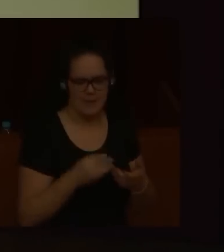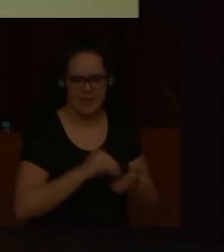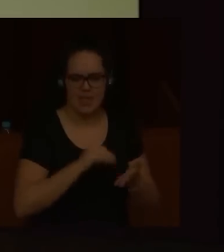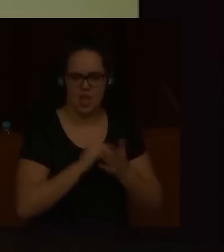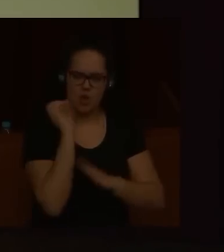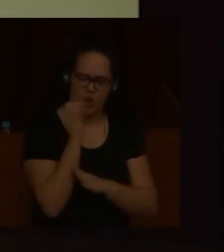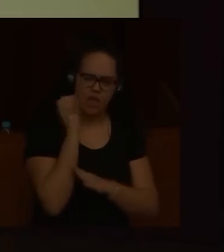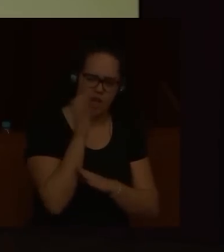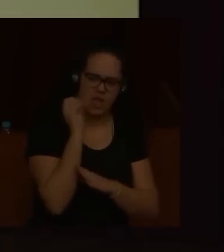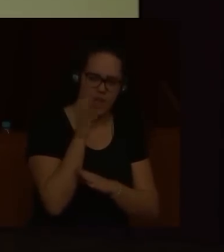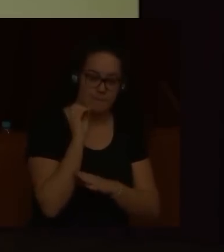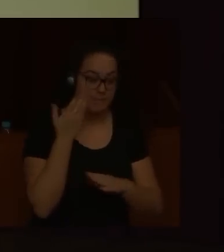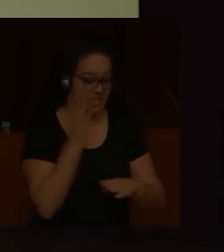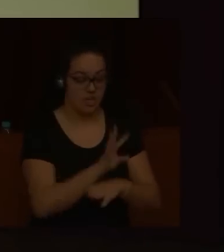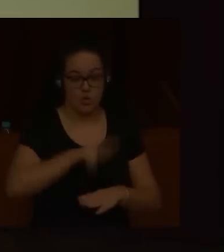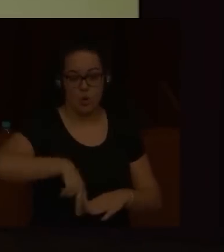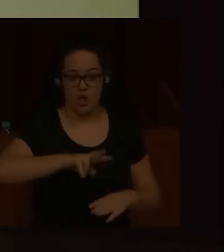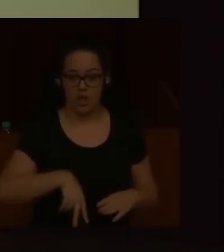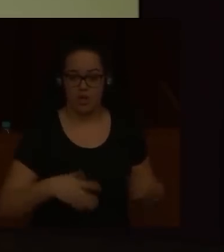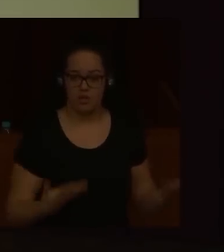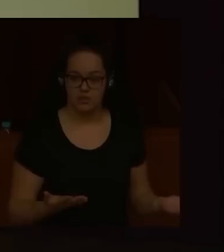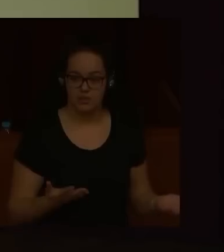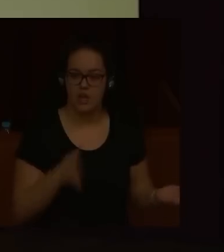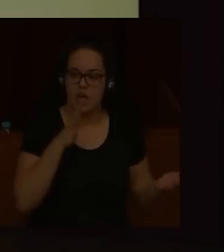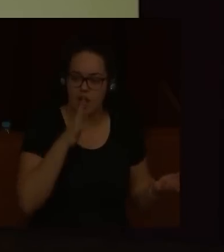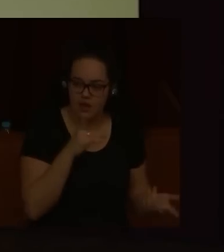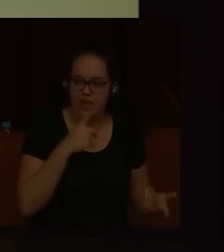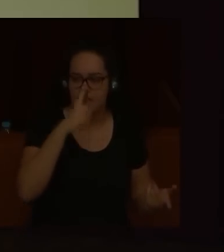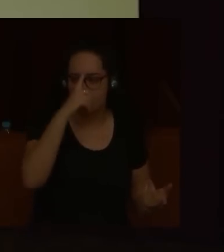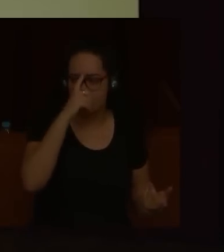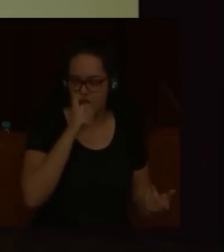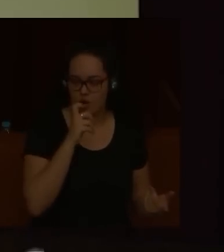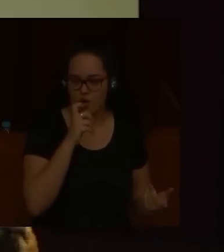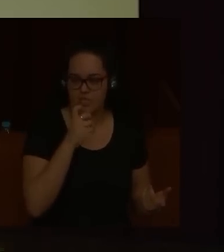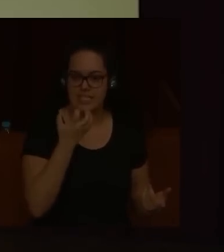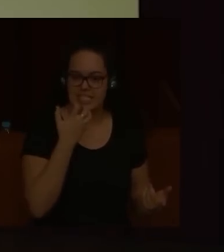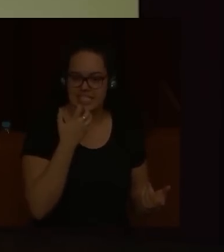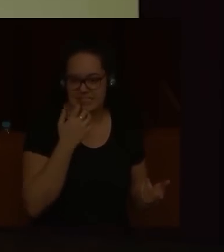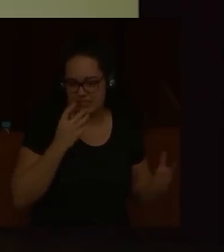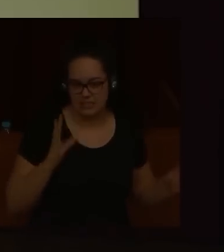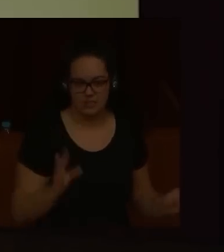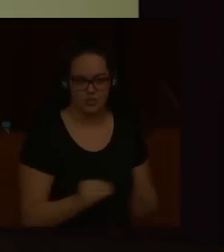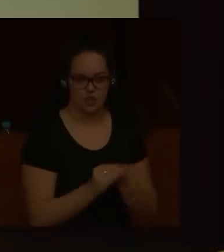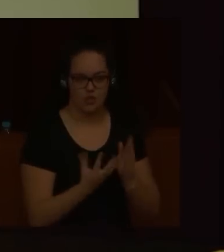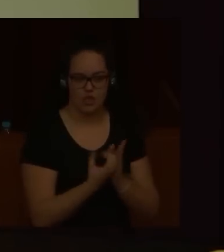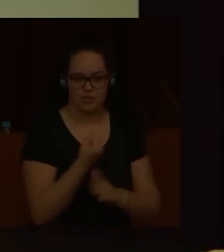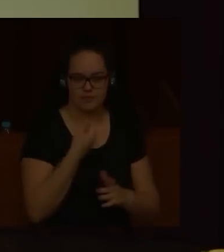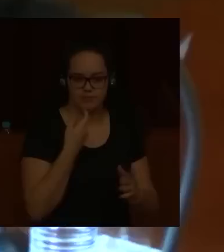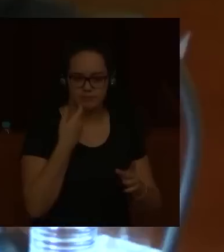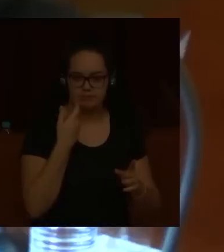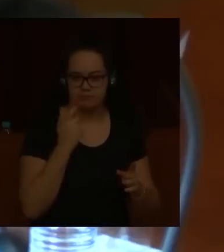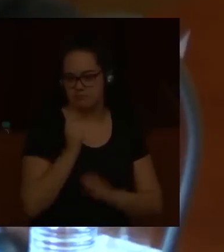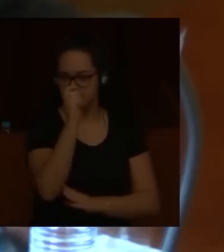ha dado conferencias aquí no se ha presentado. Entonces, es oportuno recordar siquiera brevemente todos sus méritos.